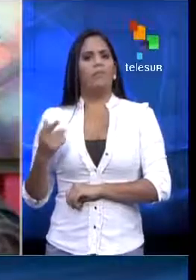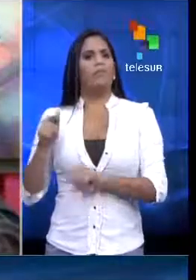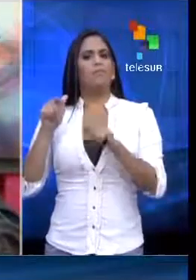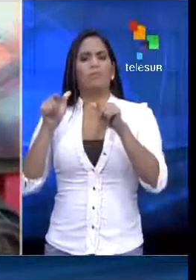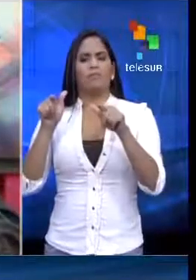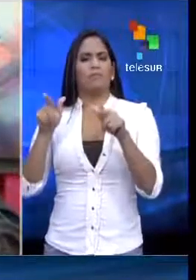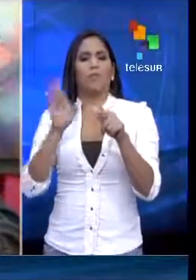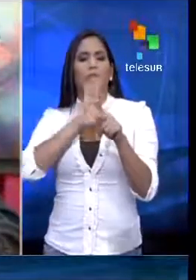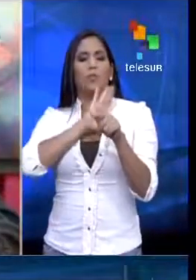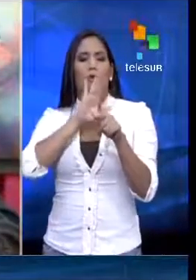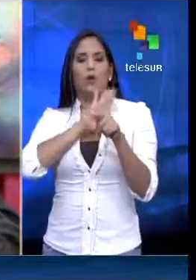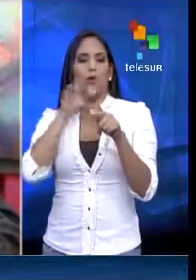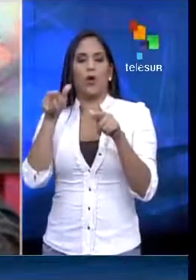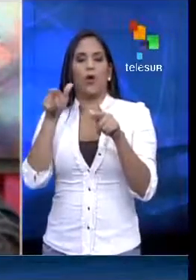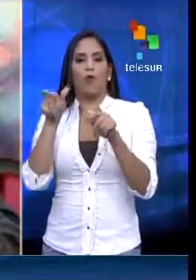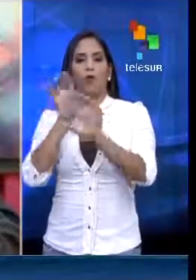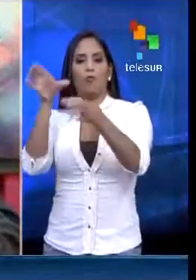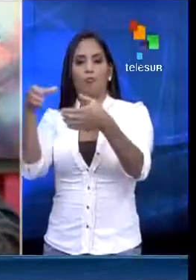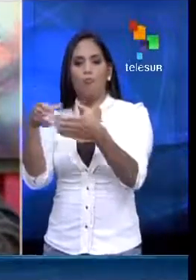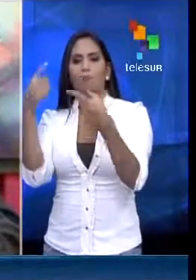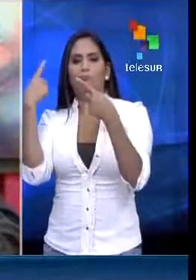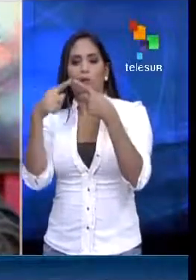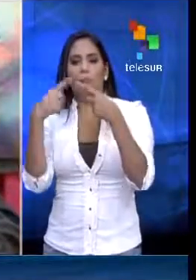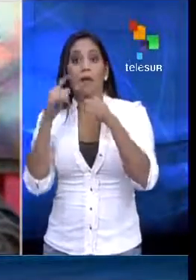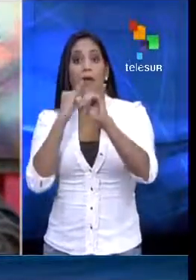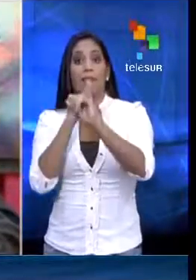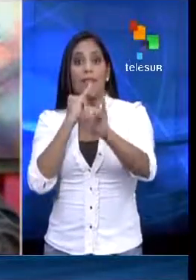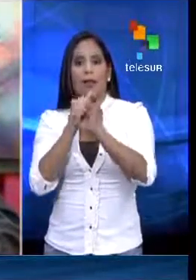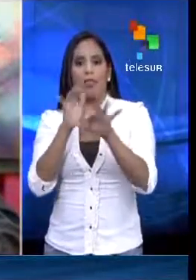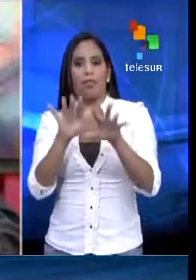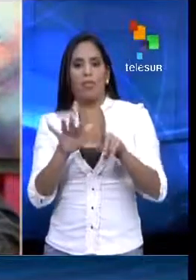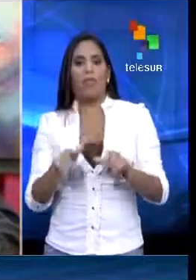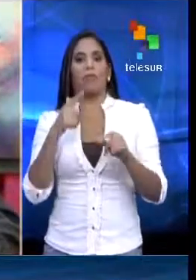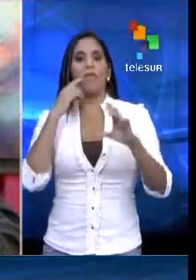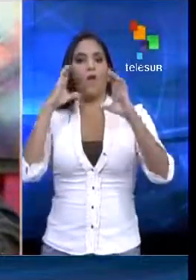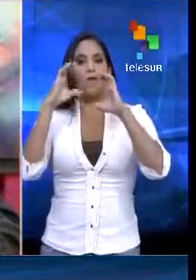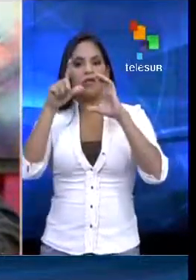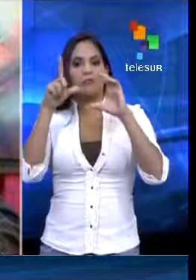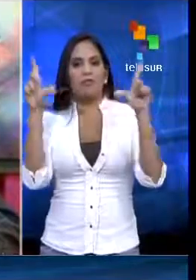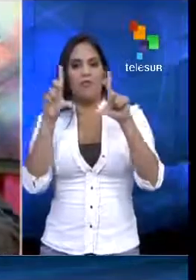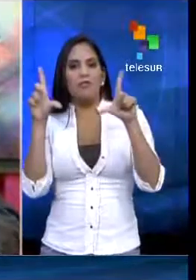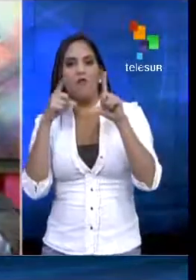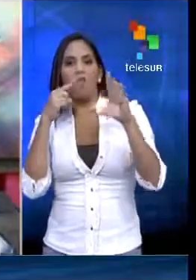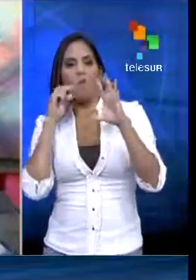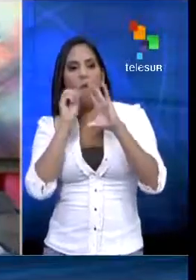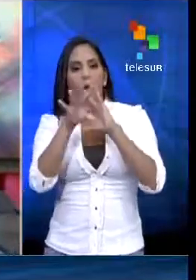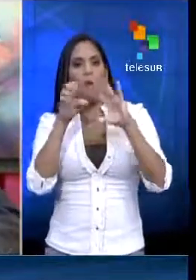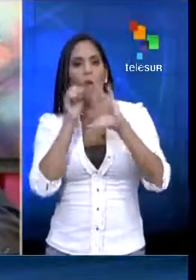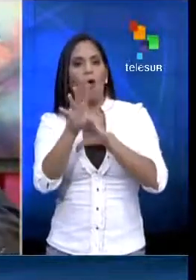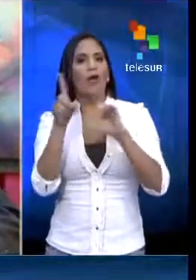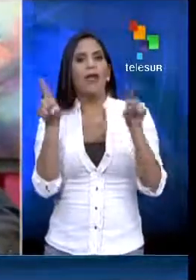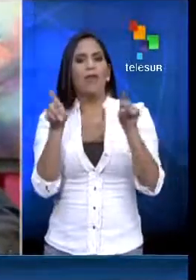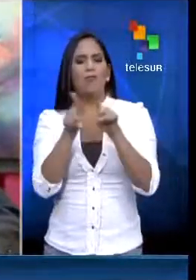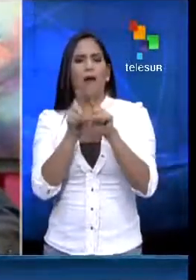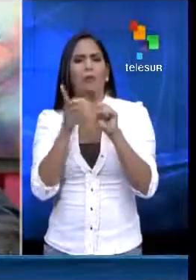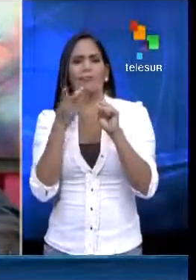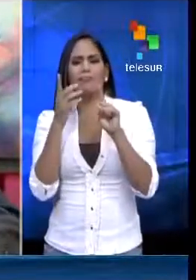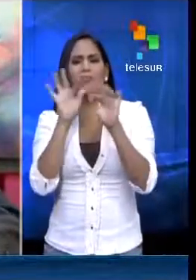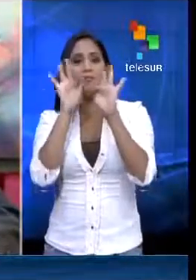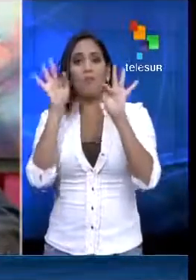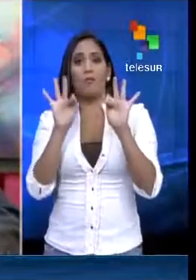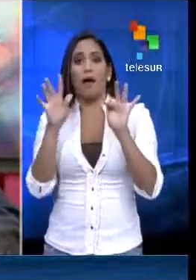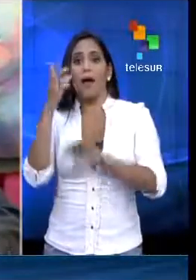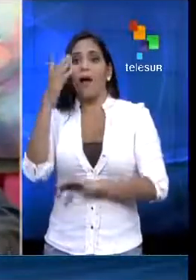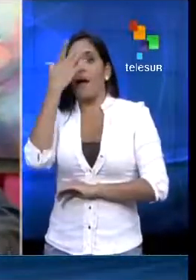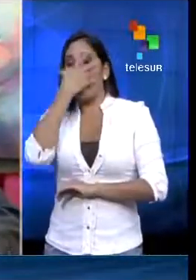a través de los diferentes medios y redes sociales se dedicaron a la tarea, algunos de manera irresponsable, de manera oculta porque ni siquiera dieron la